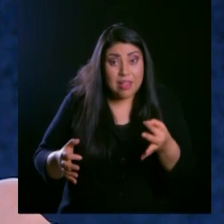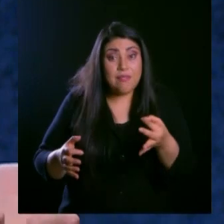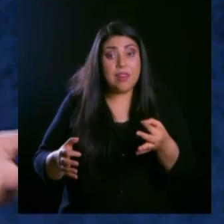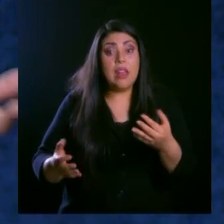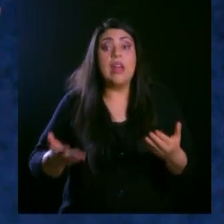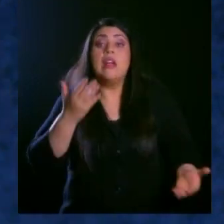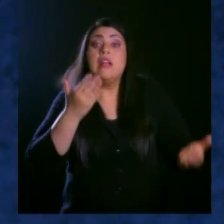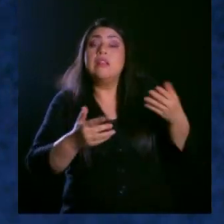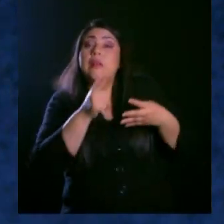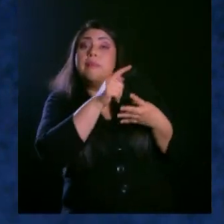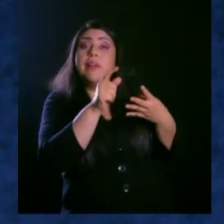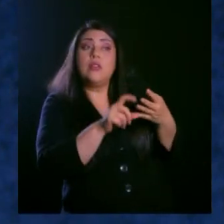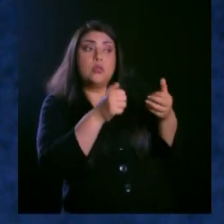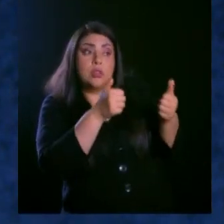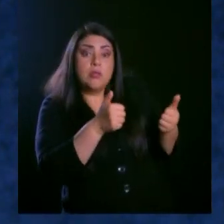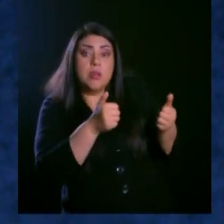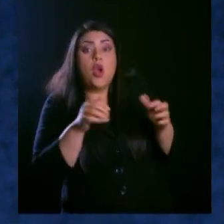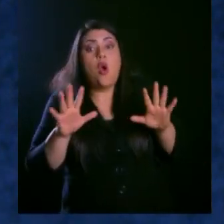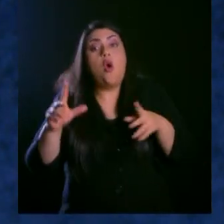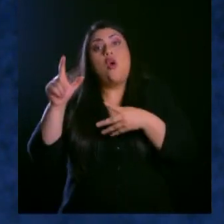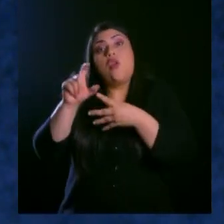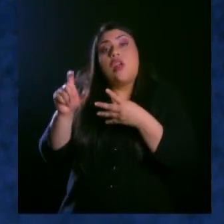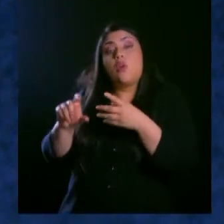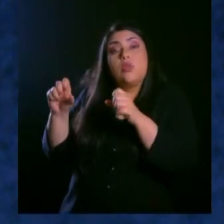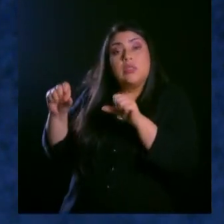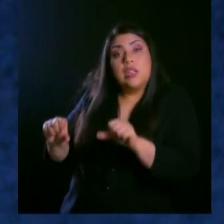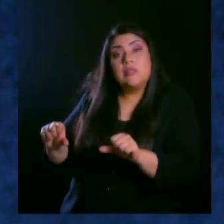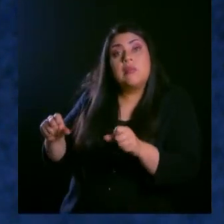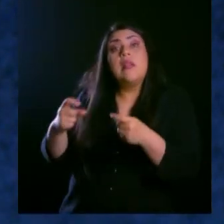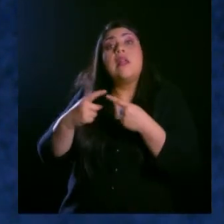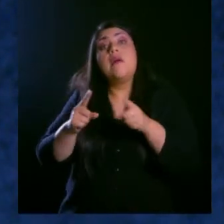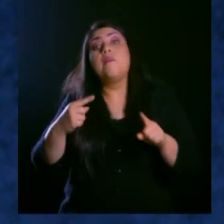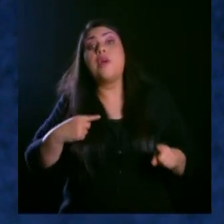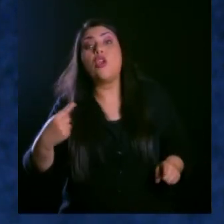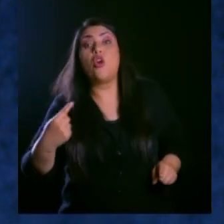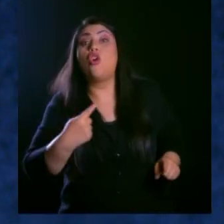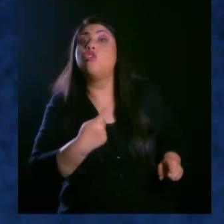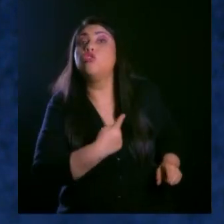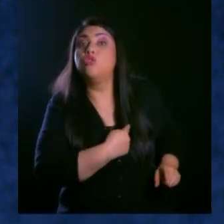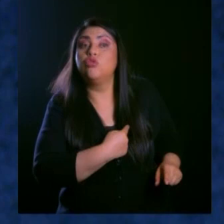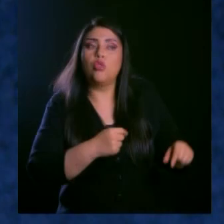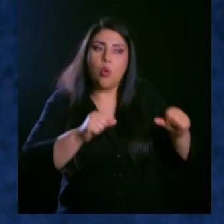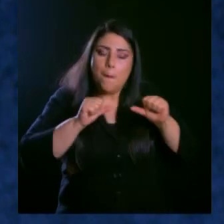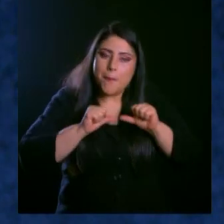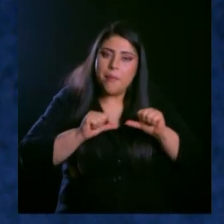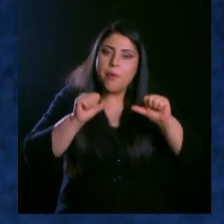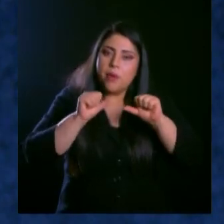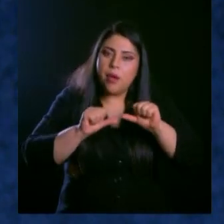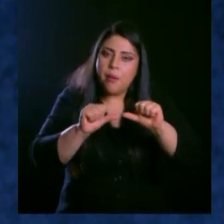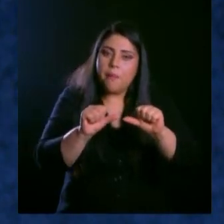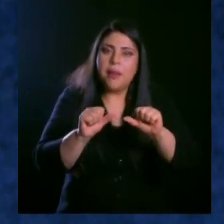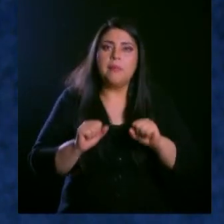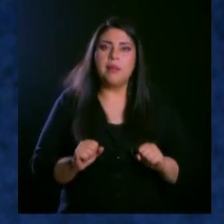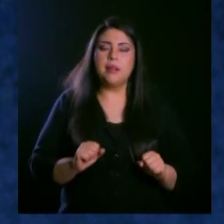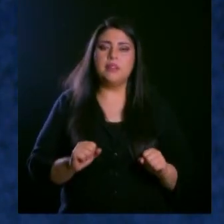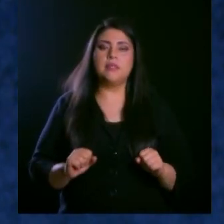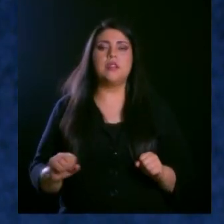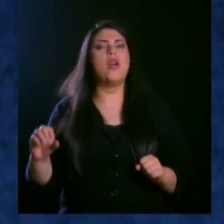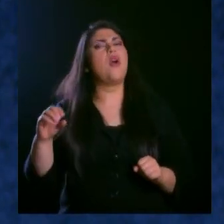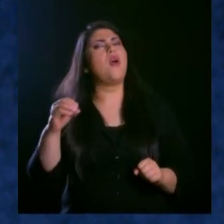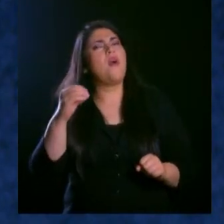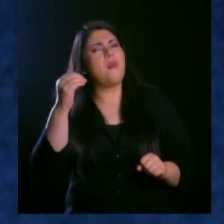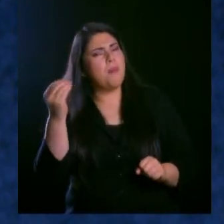muy bien o las cosas pueden estar muy mal, pero nosotros vamos a permanecer y te quiero contar por qué vamos a permanecer.